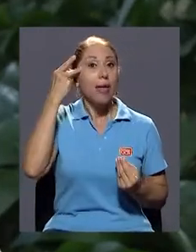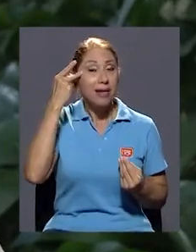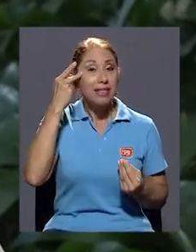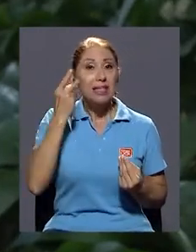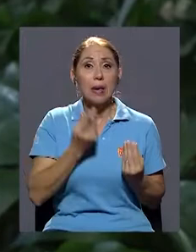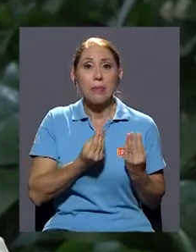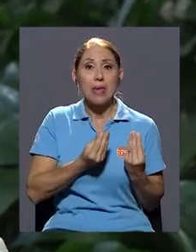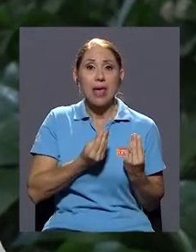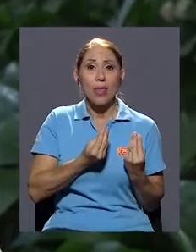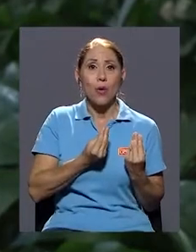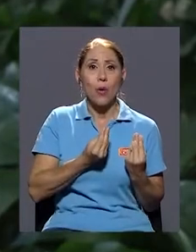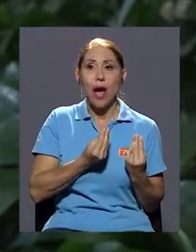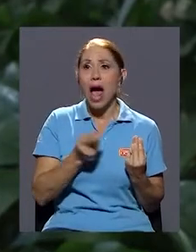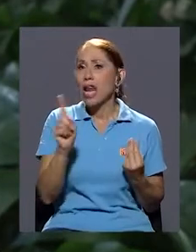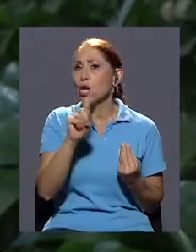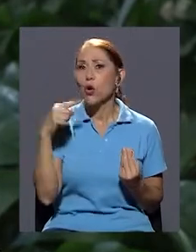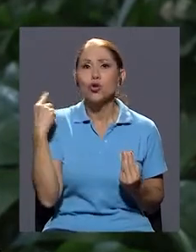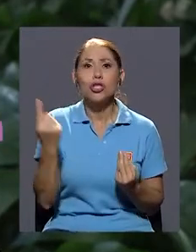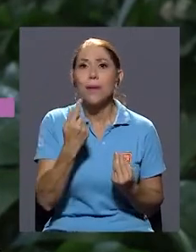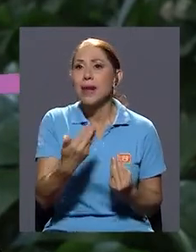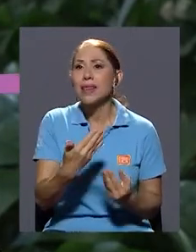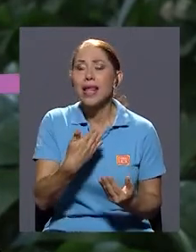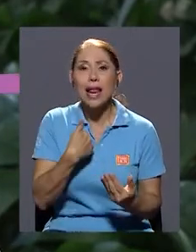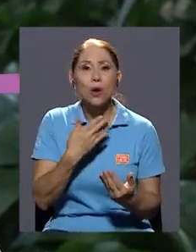¿verdad? A no tener siempre una respuesta.